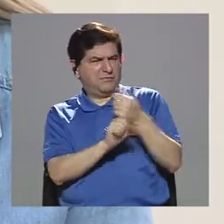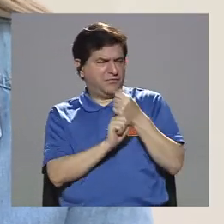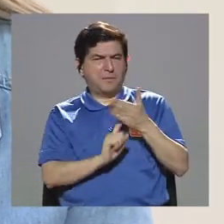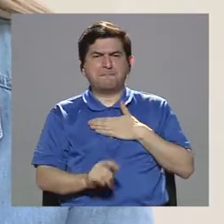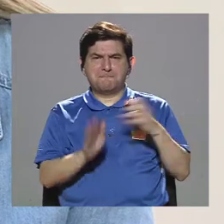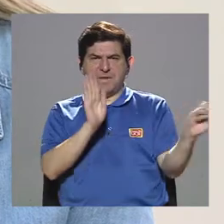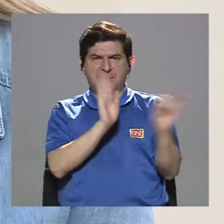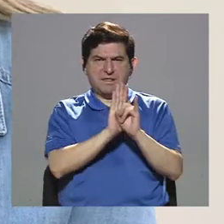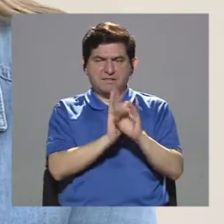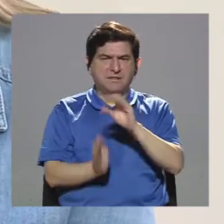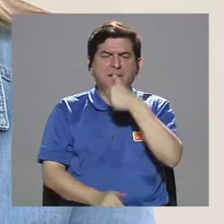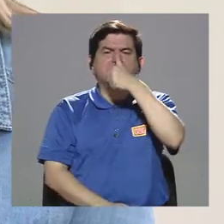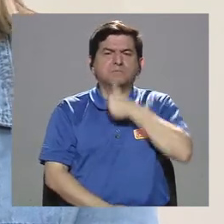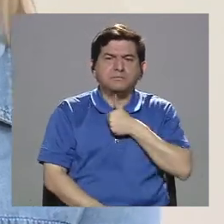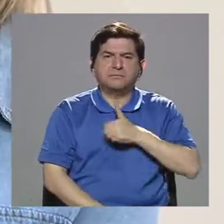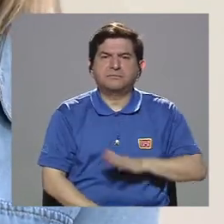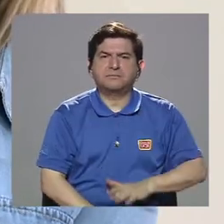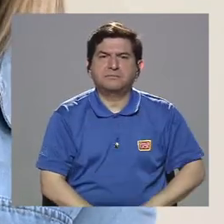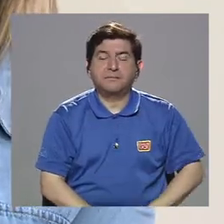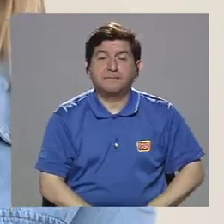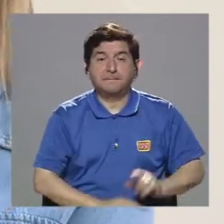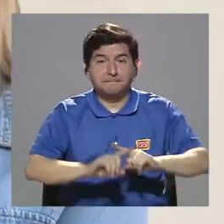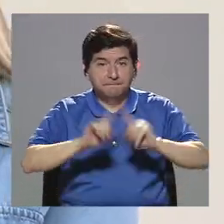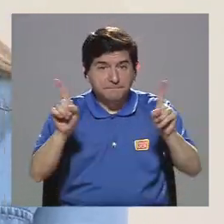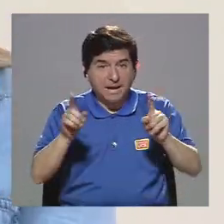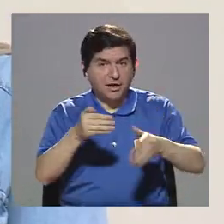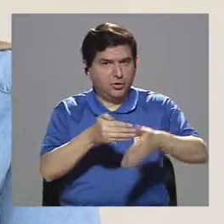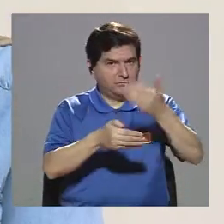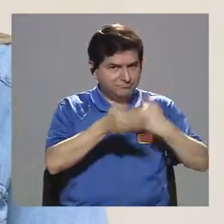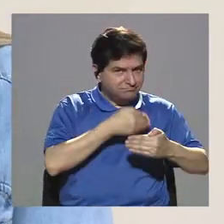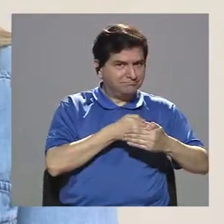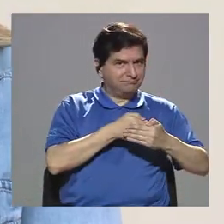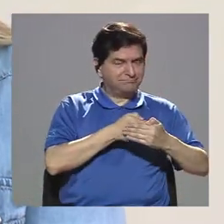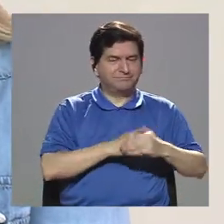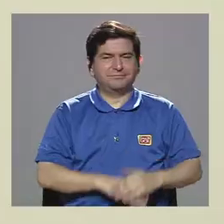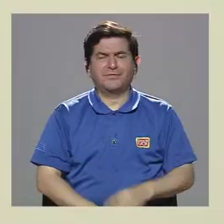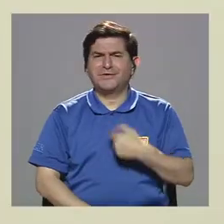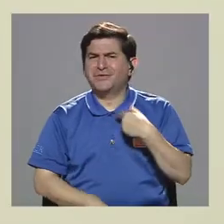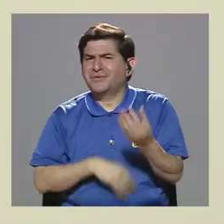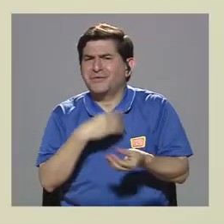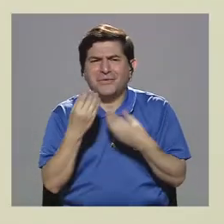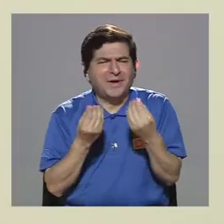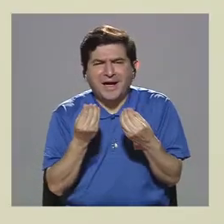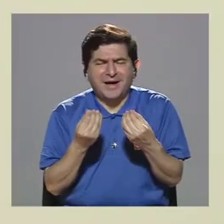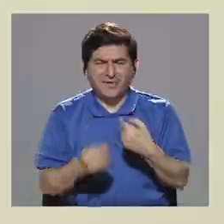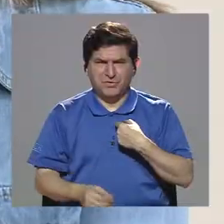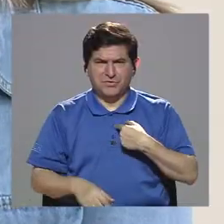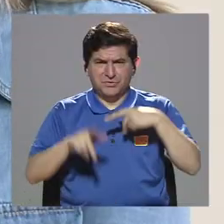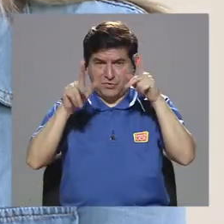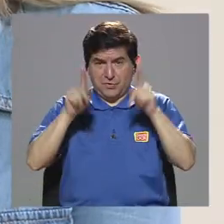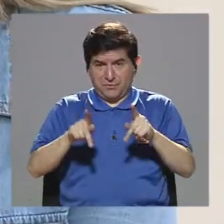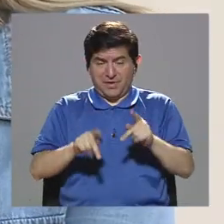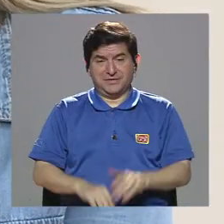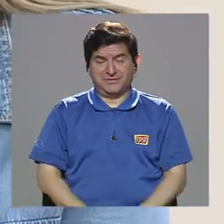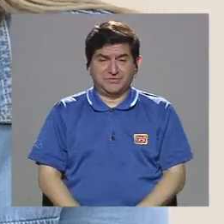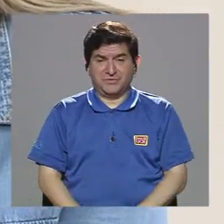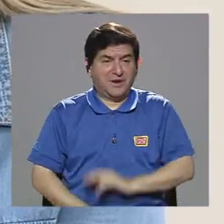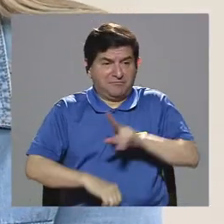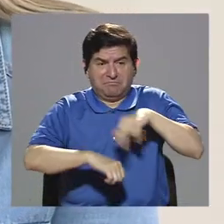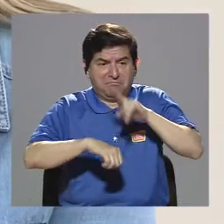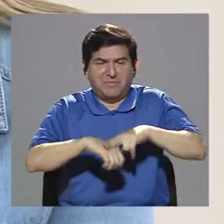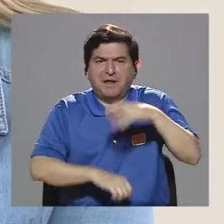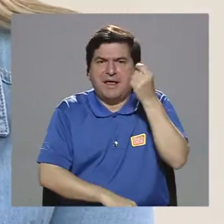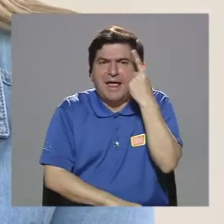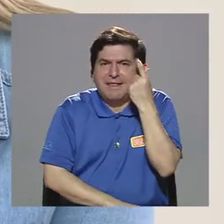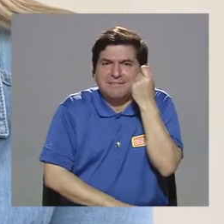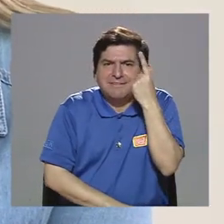mi privacidad? Pero vamos más atrás. ¿Cómo hago yo una persona mortal para poder entender cuál es